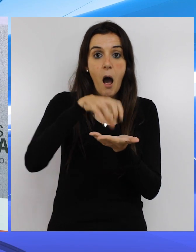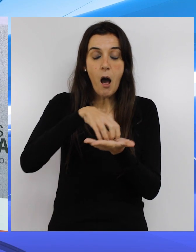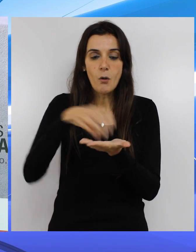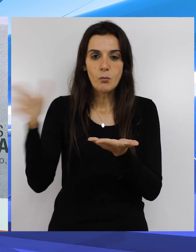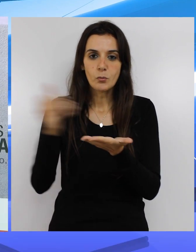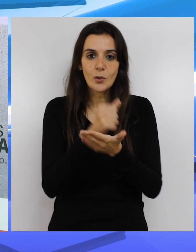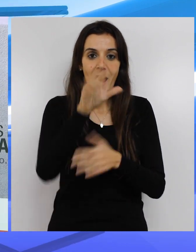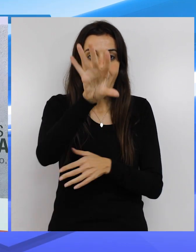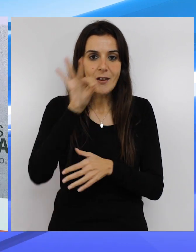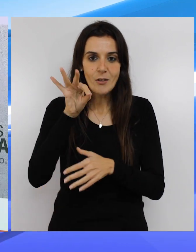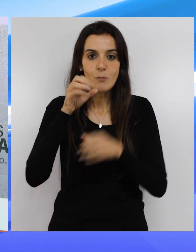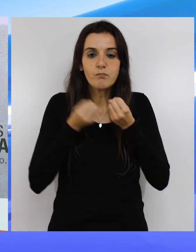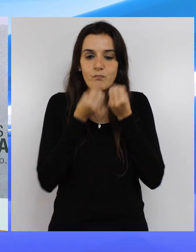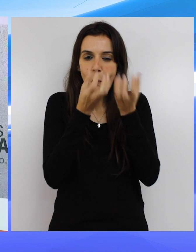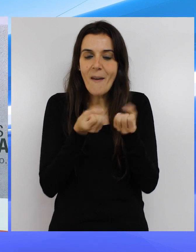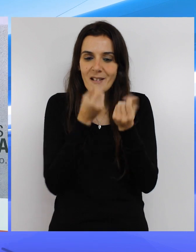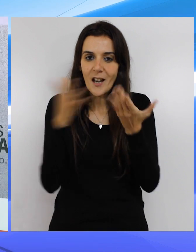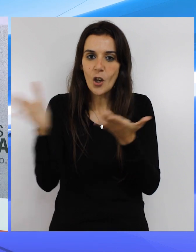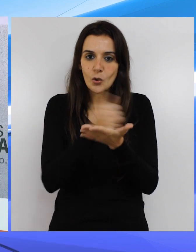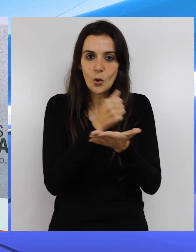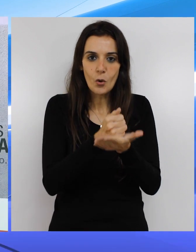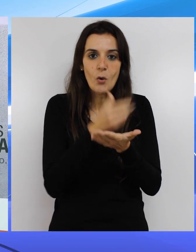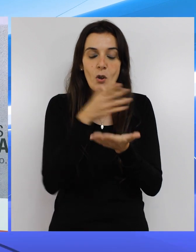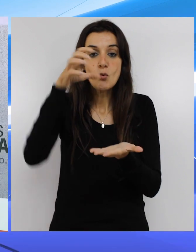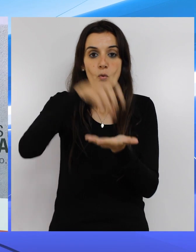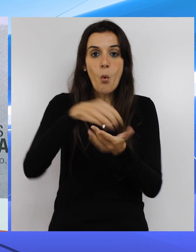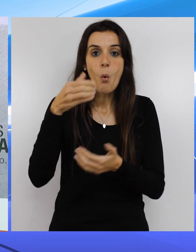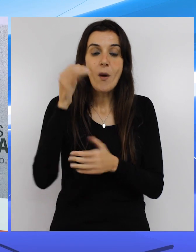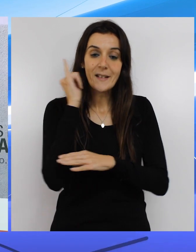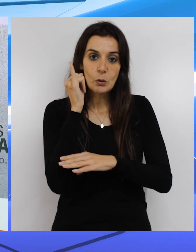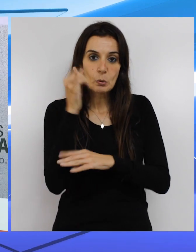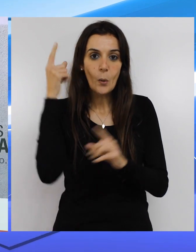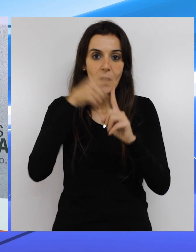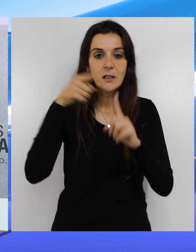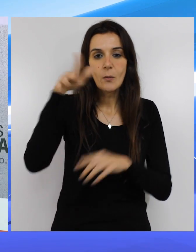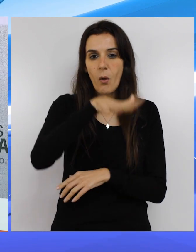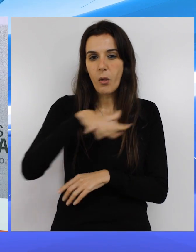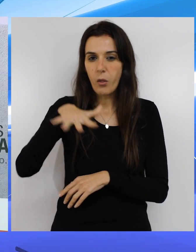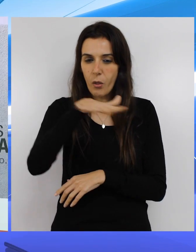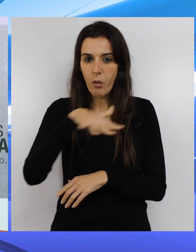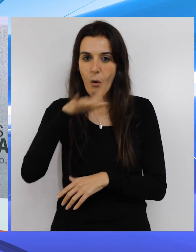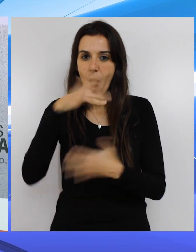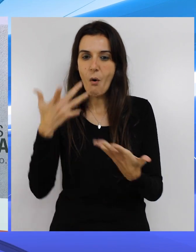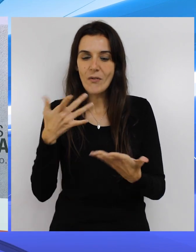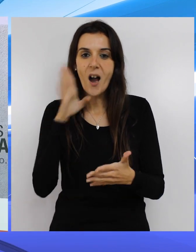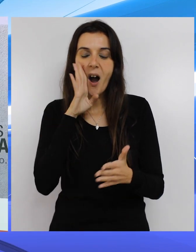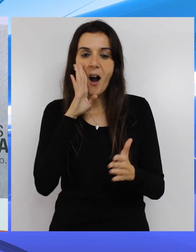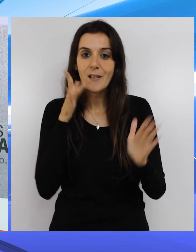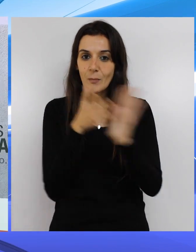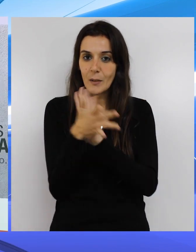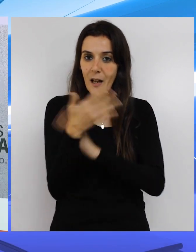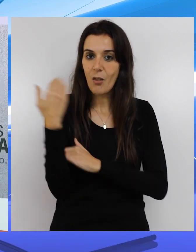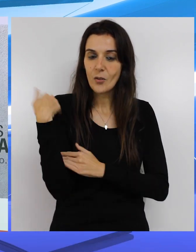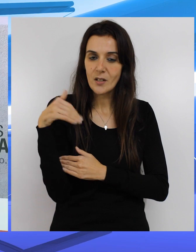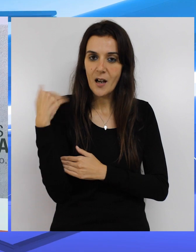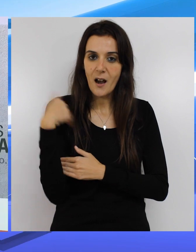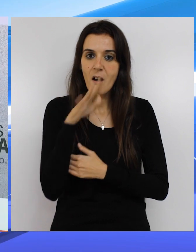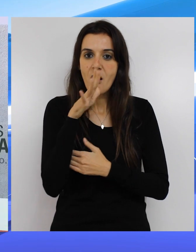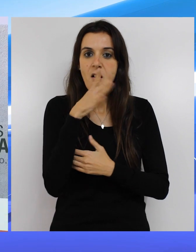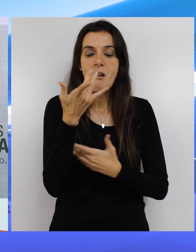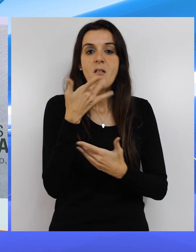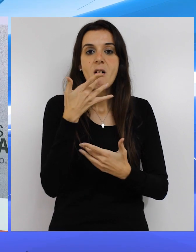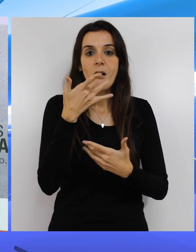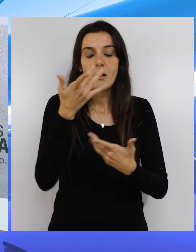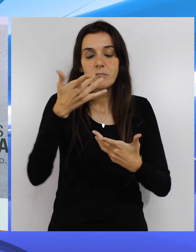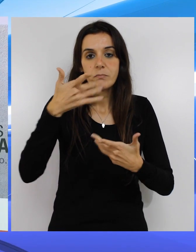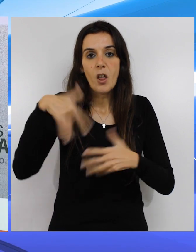elegido los mensajes que quieren que estén en sus centros en una zona donde es fluctuante, donde hay bastante